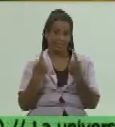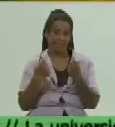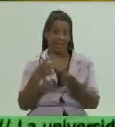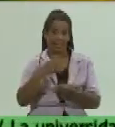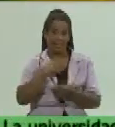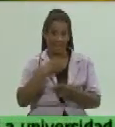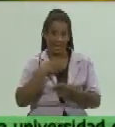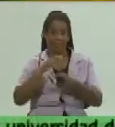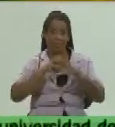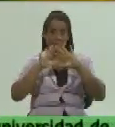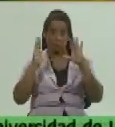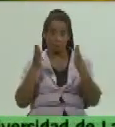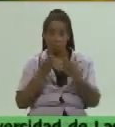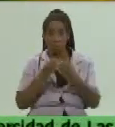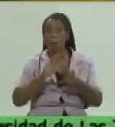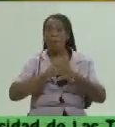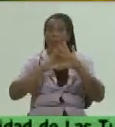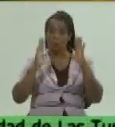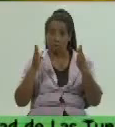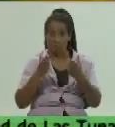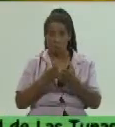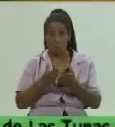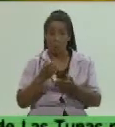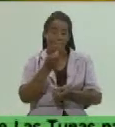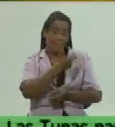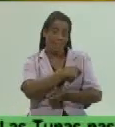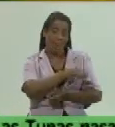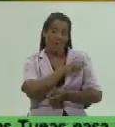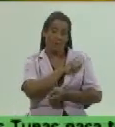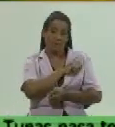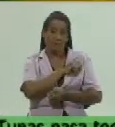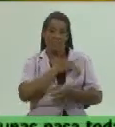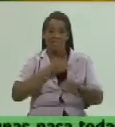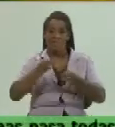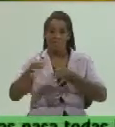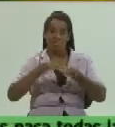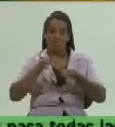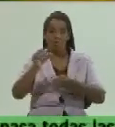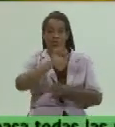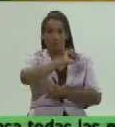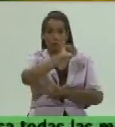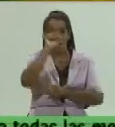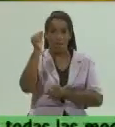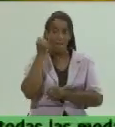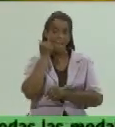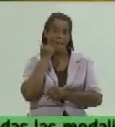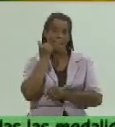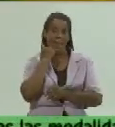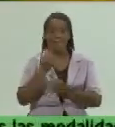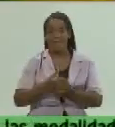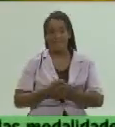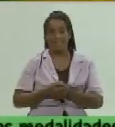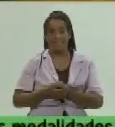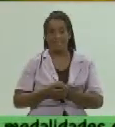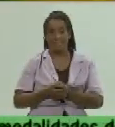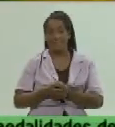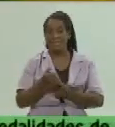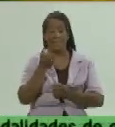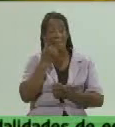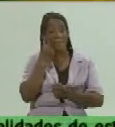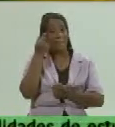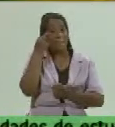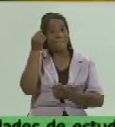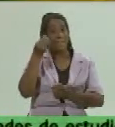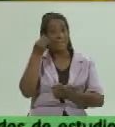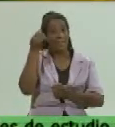porque todos somos población también en función de lograr más abastecimiento y de tener más abastecimiento y también pensar en que